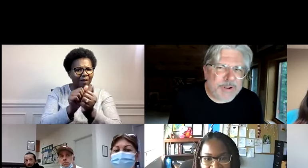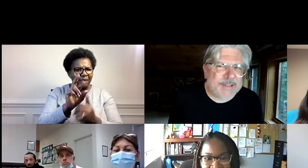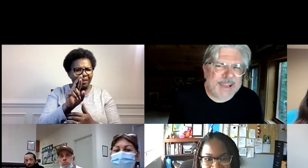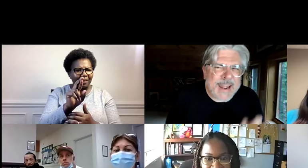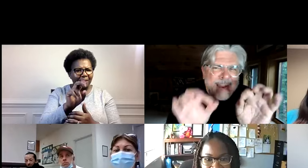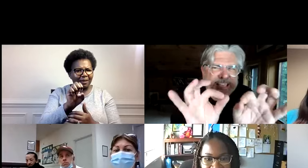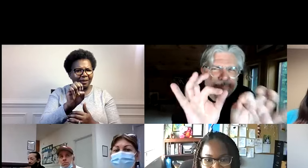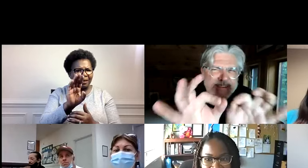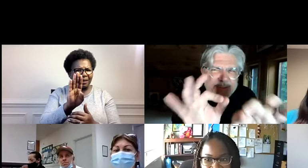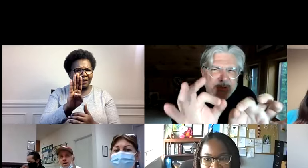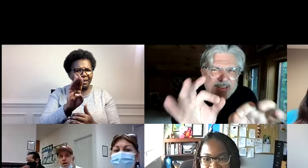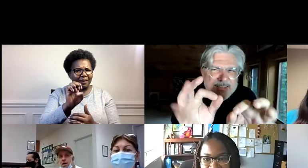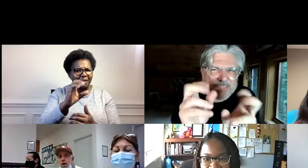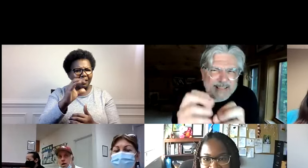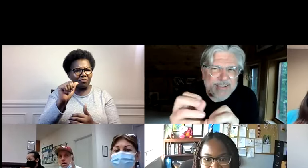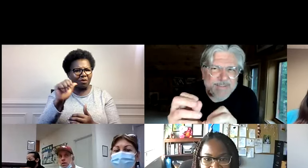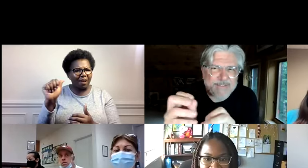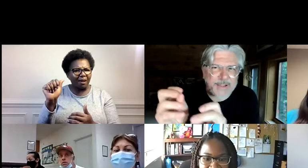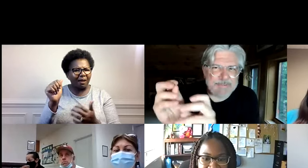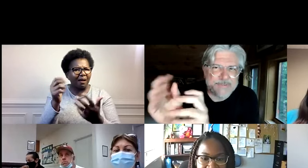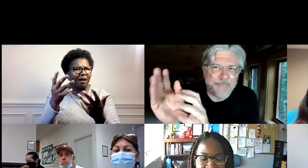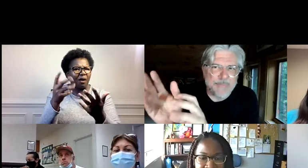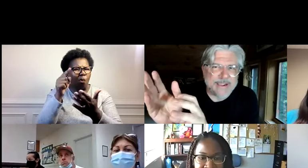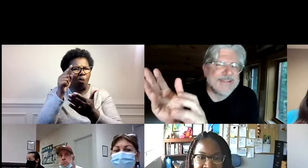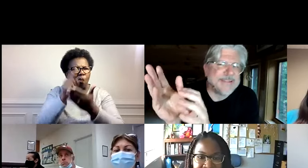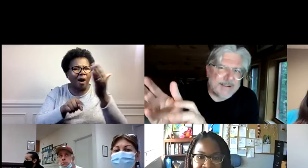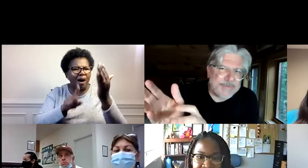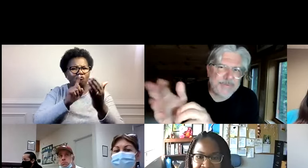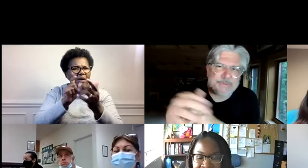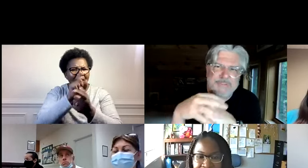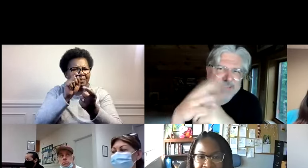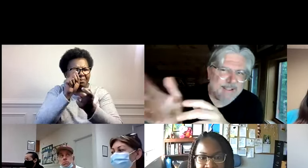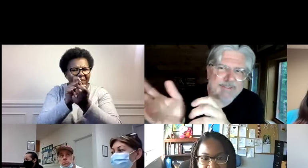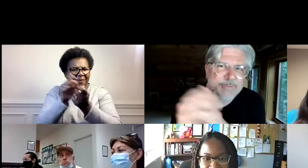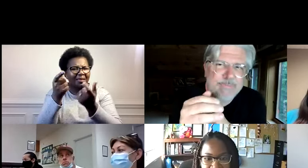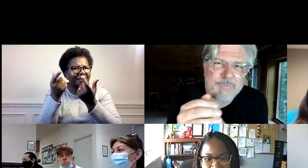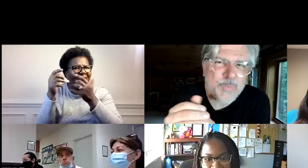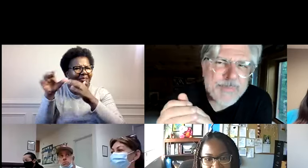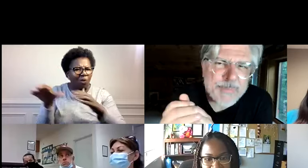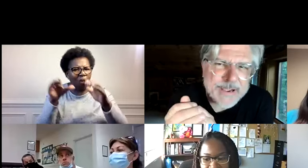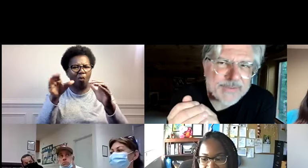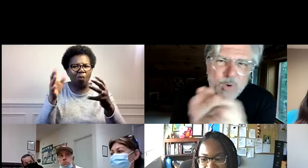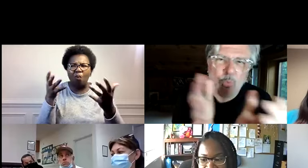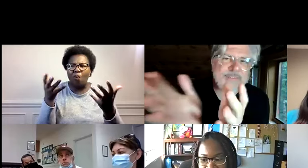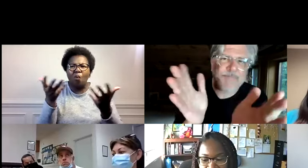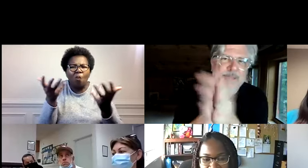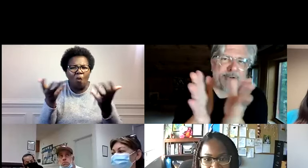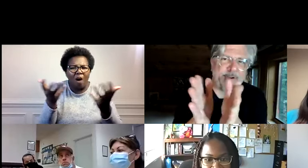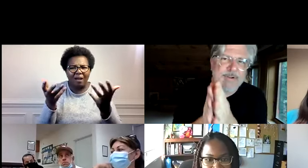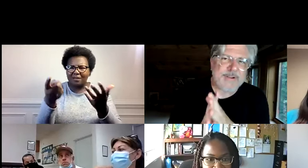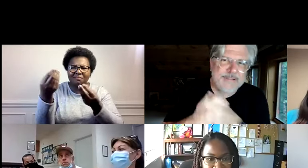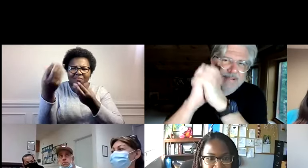Tú dijiste que te llevas bien con Rebeca. ¿Será que hay algo en específico? Alguna área. Algo que hace Rebeca.